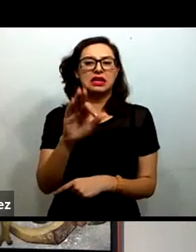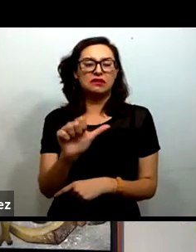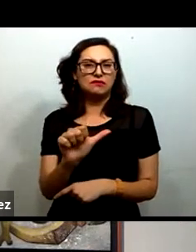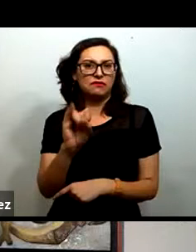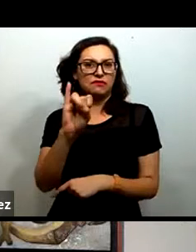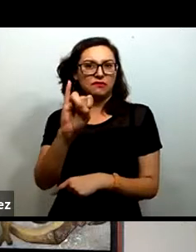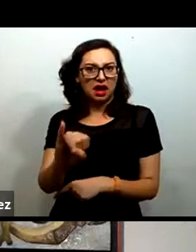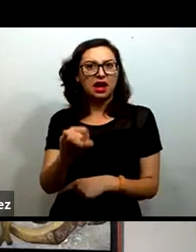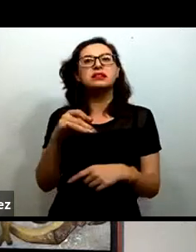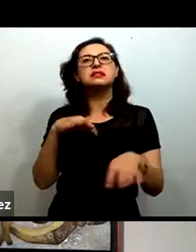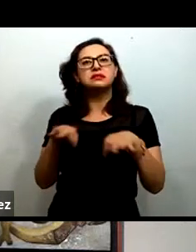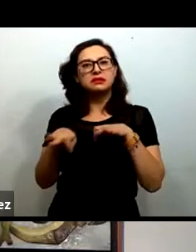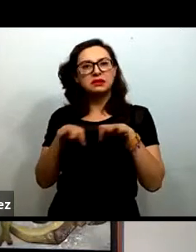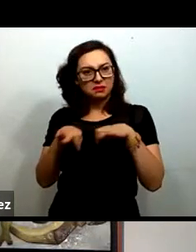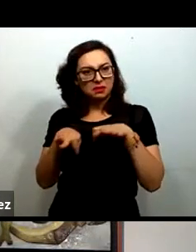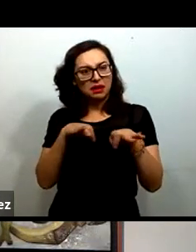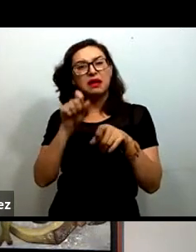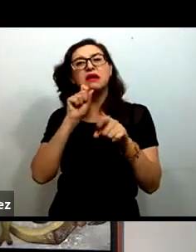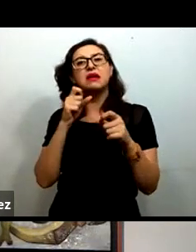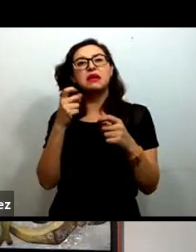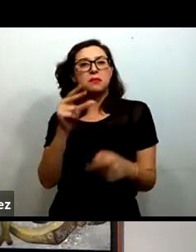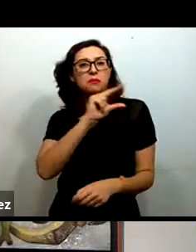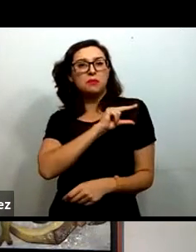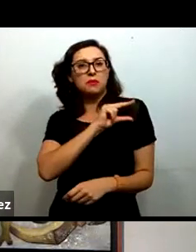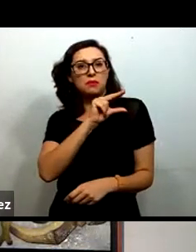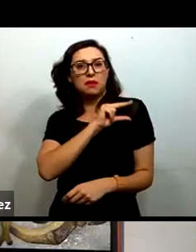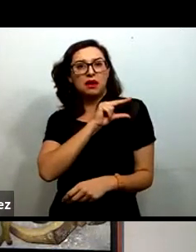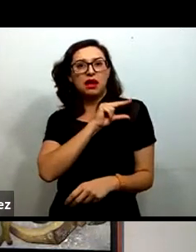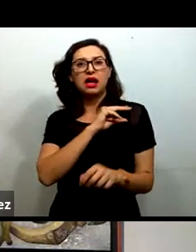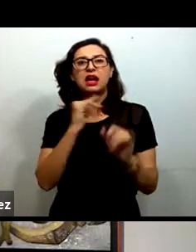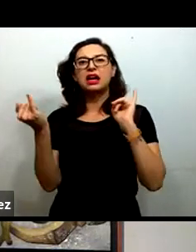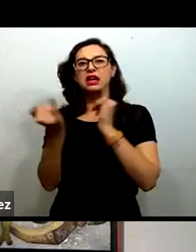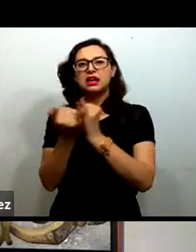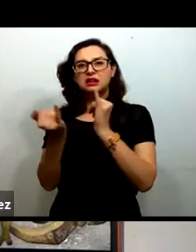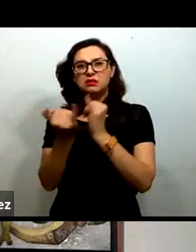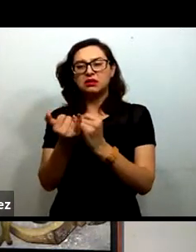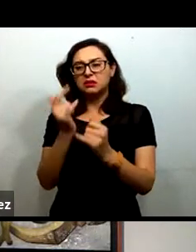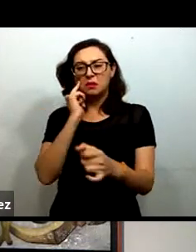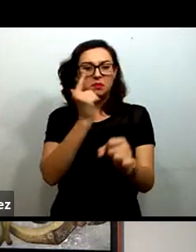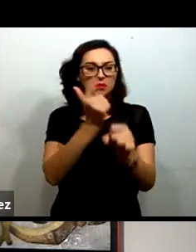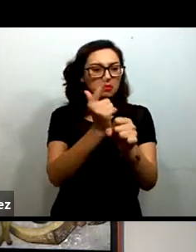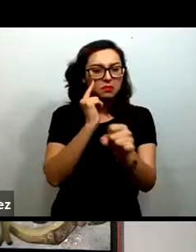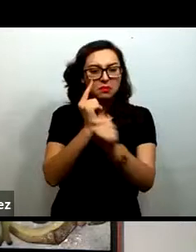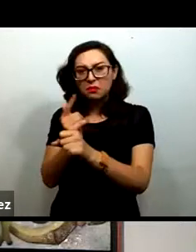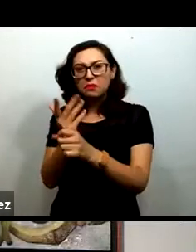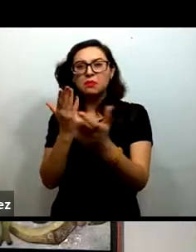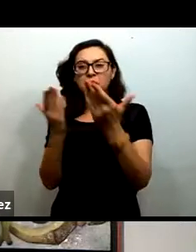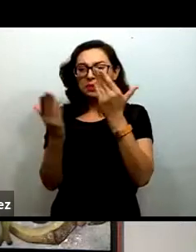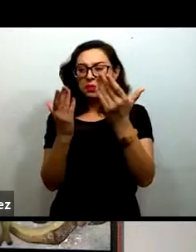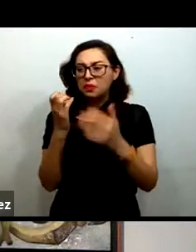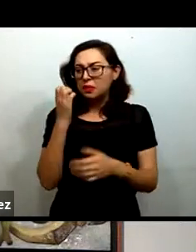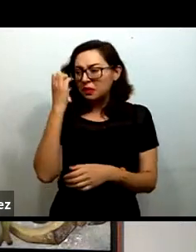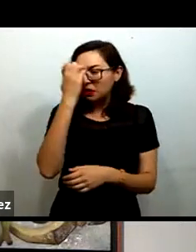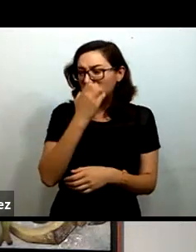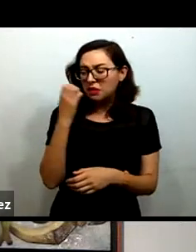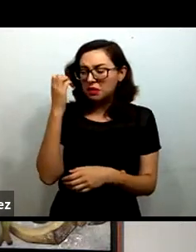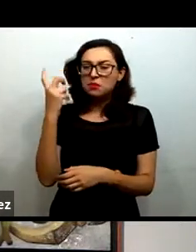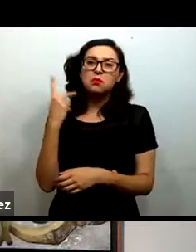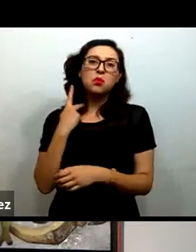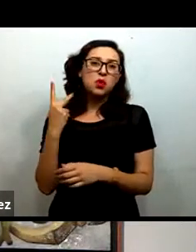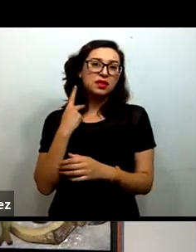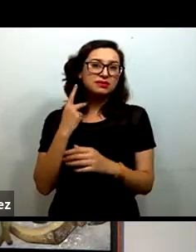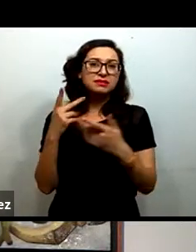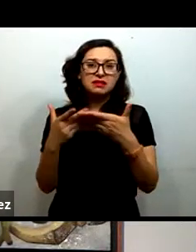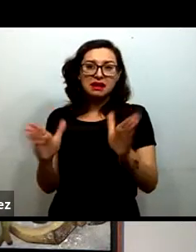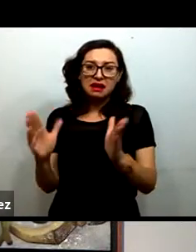ámbito privado ha sido consultora para el diagnóstico, diseño, implementación, monitoreo y evaluación de políticas públicas, creó el